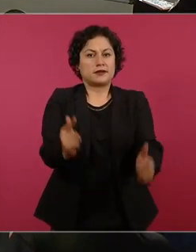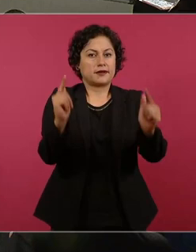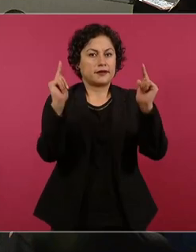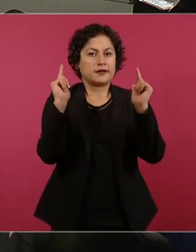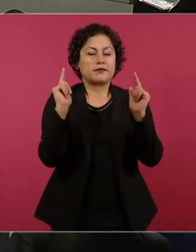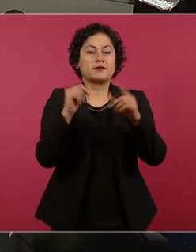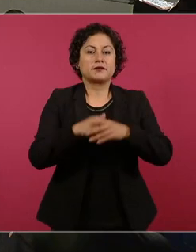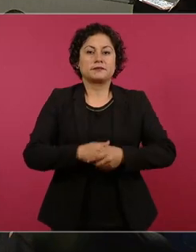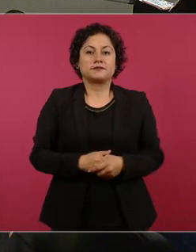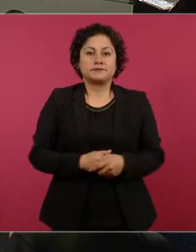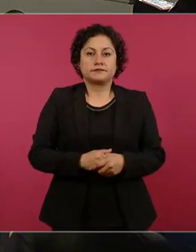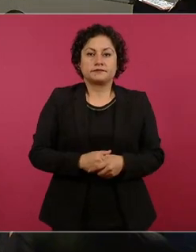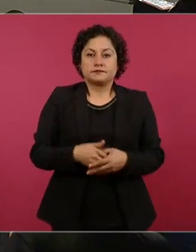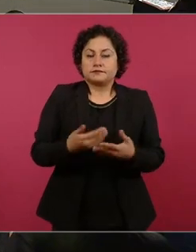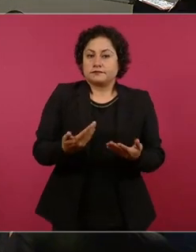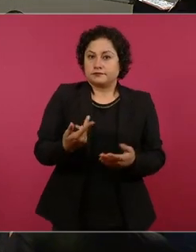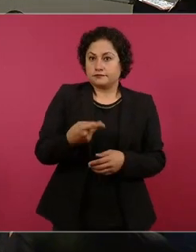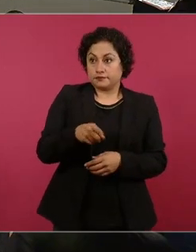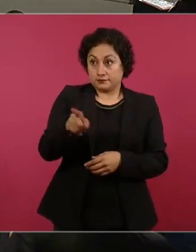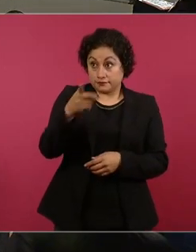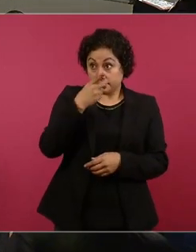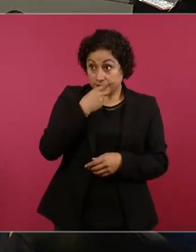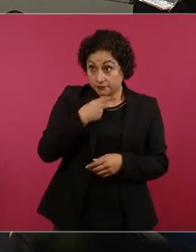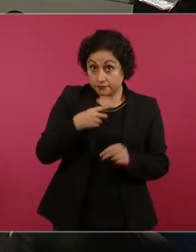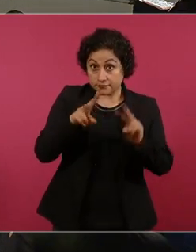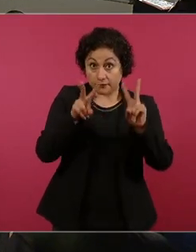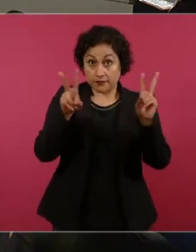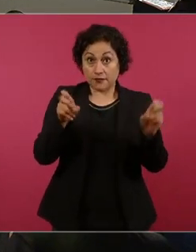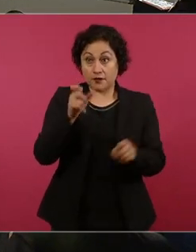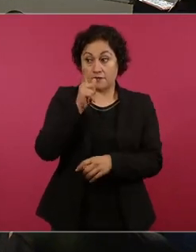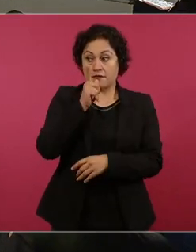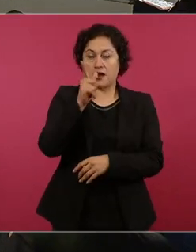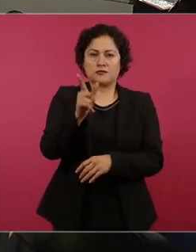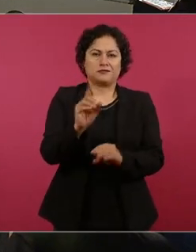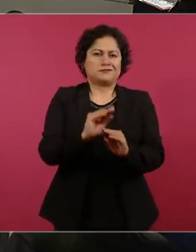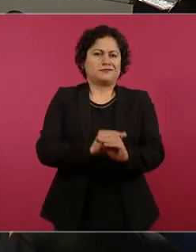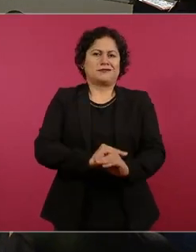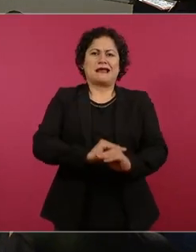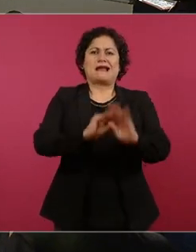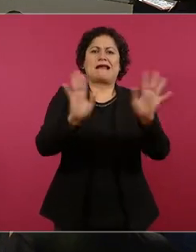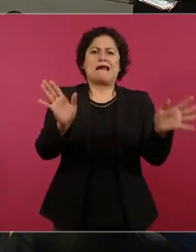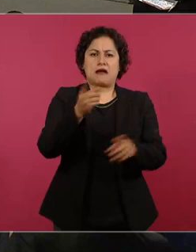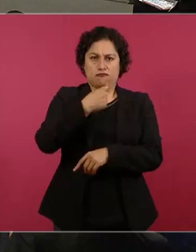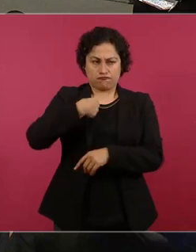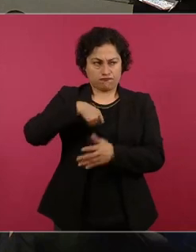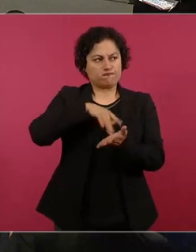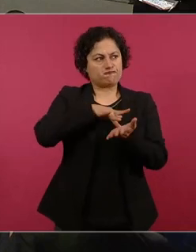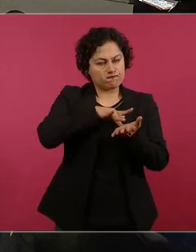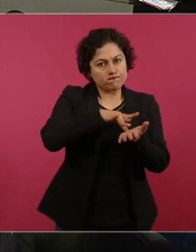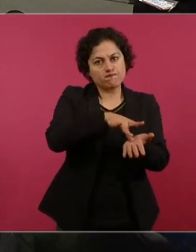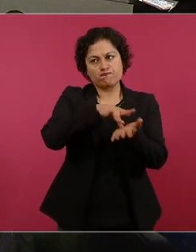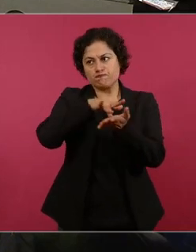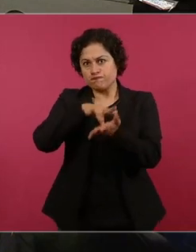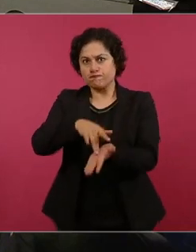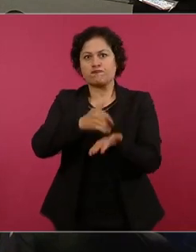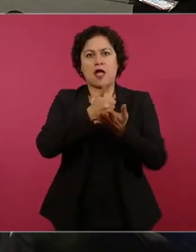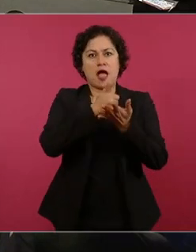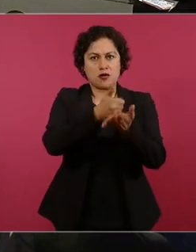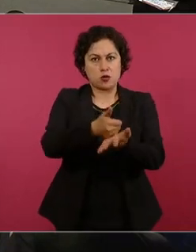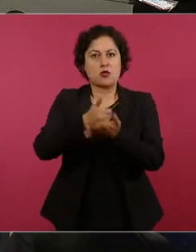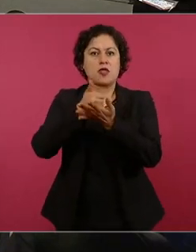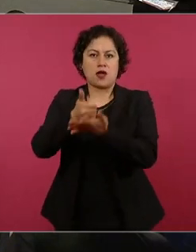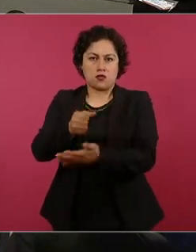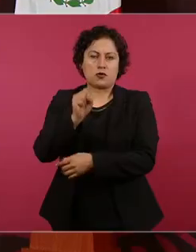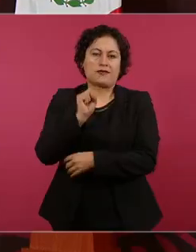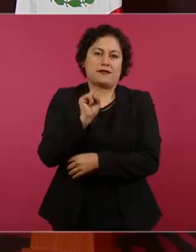pero ahora que hablas de lo de la luz claro que vamos a seguir ayudando pero hago un llamado a que